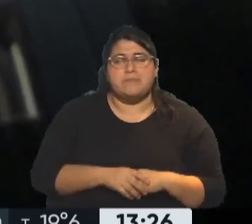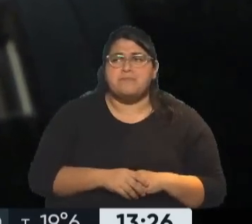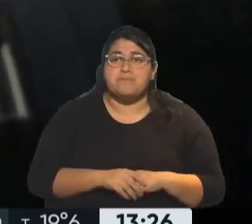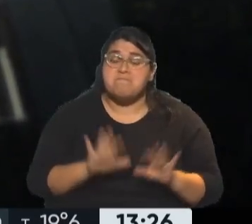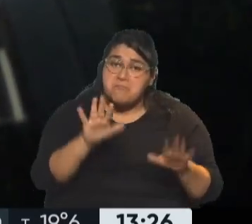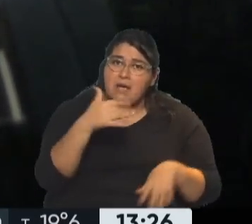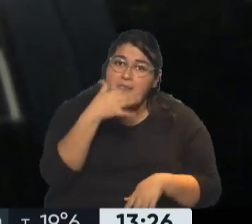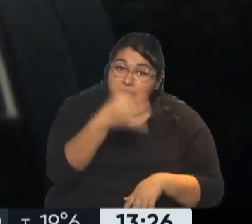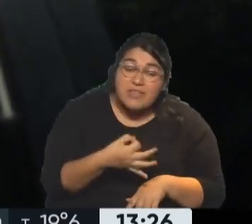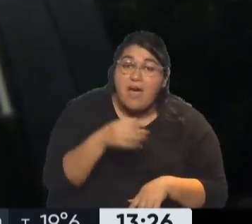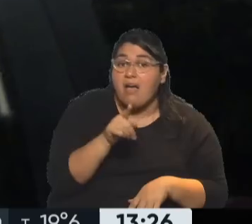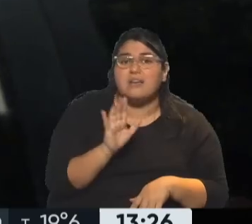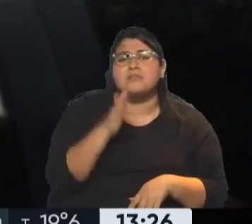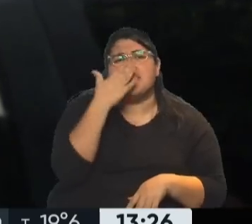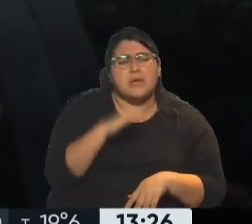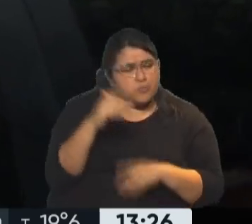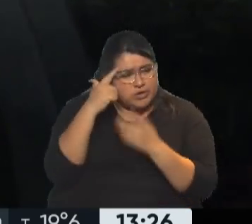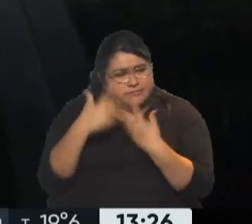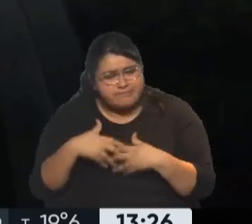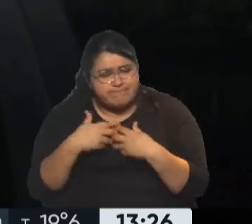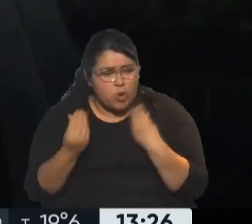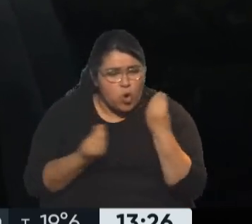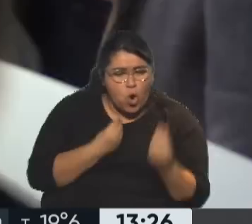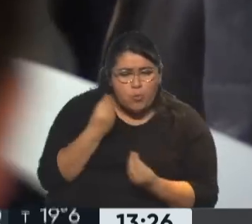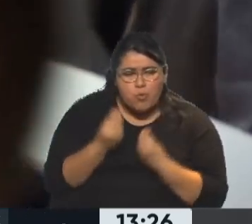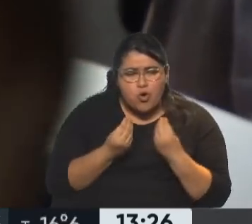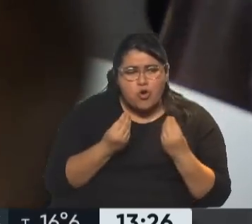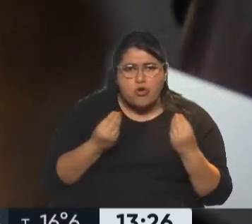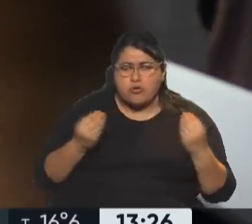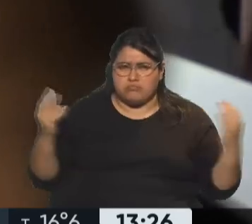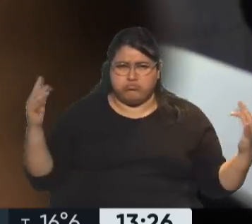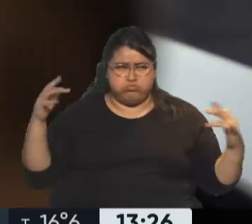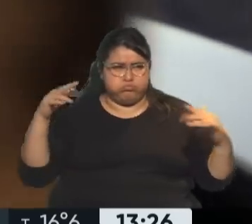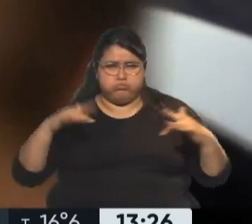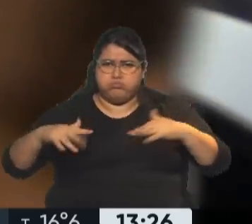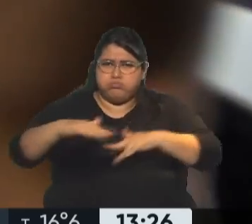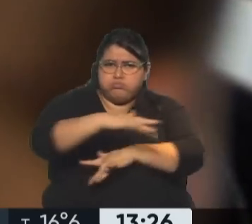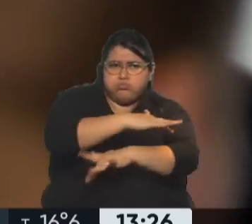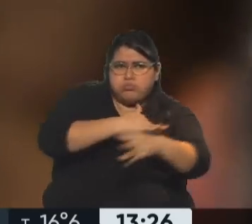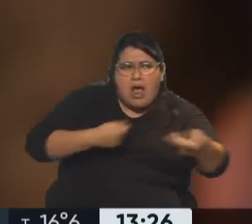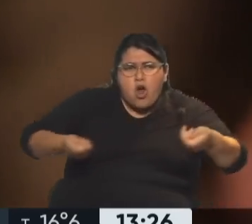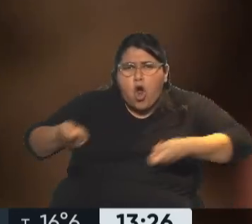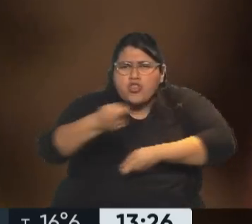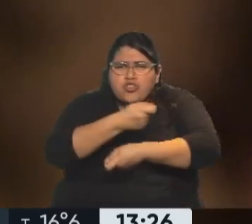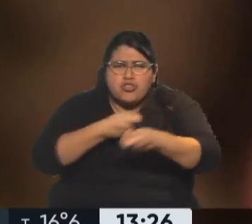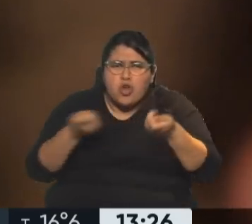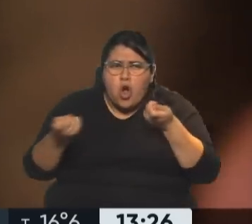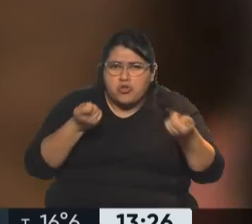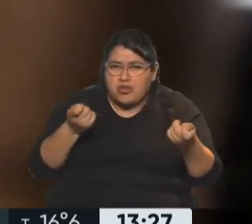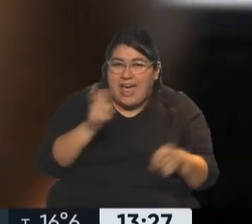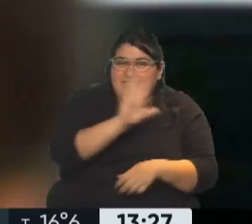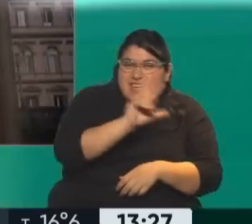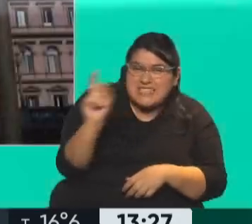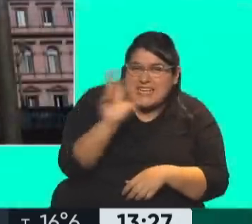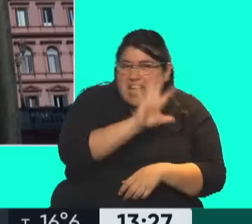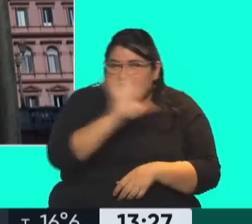verdad es que después pensaba, ¿cómo haces para controlar, para que las 300, 500 personas que todas las noches